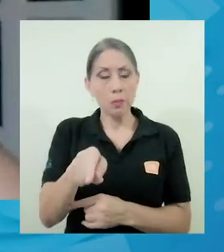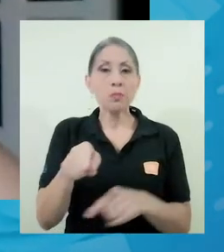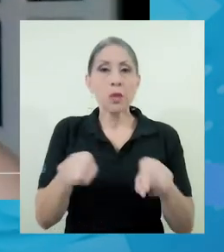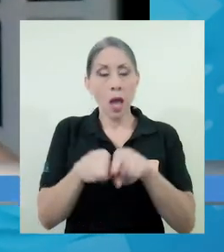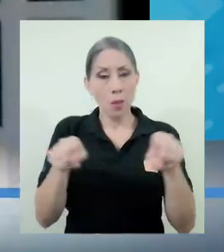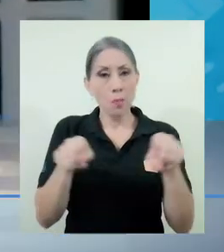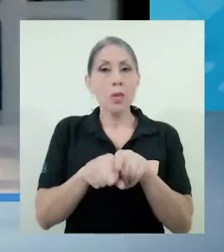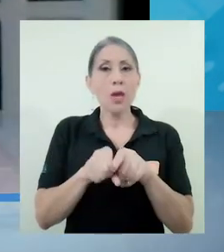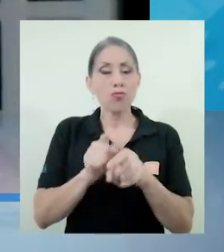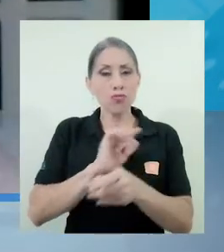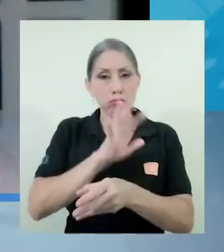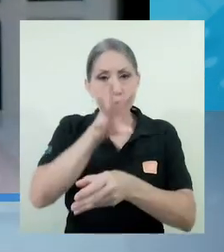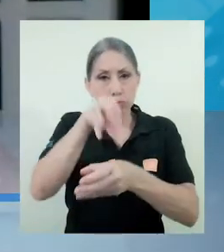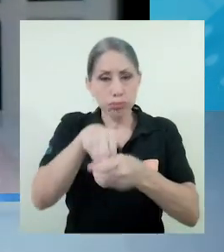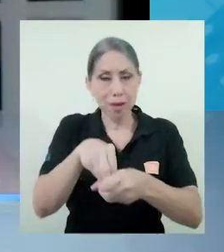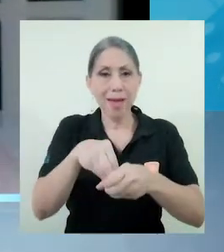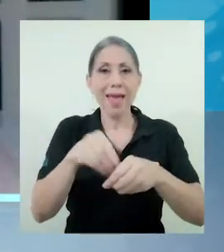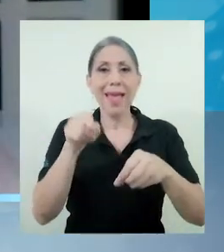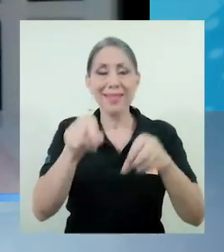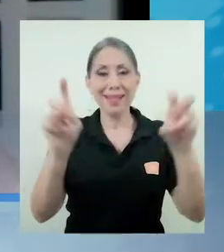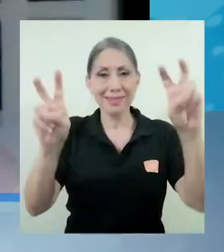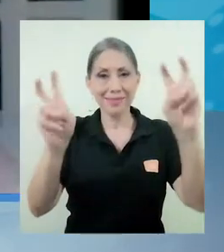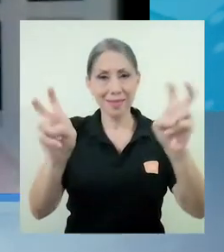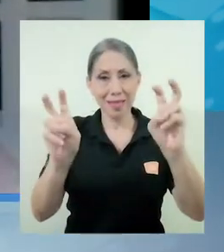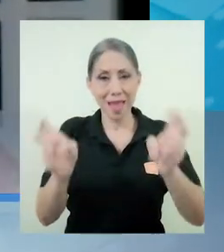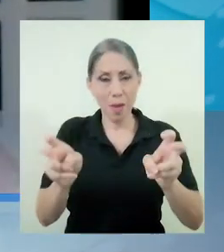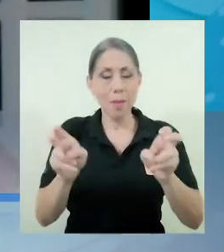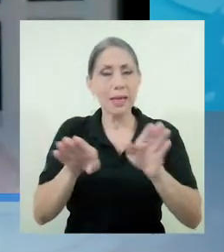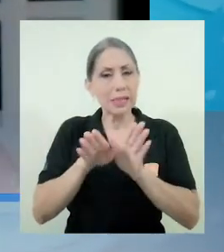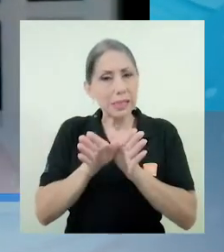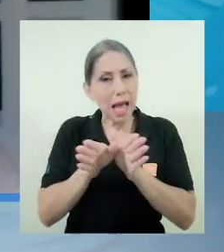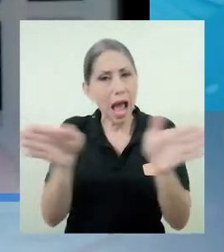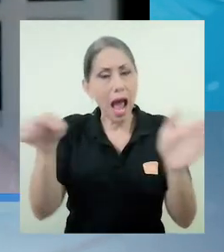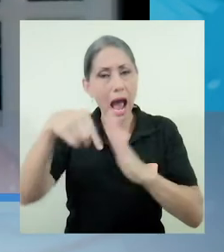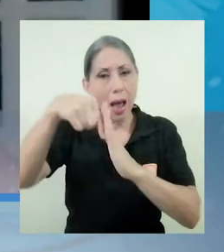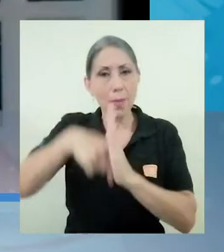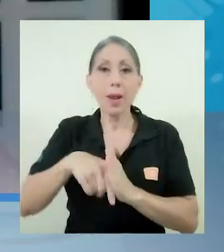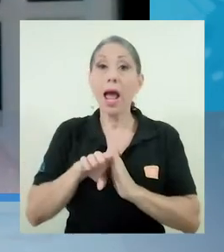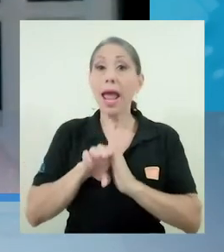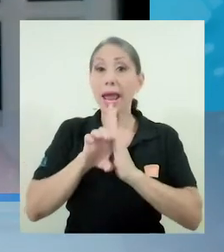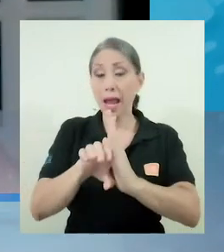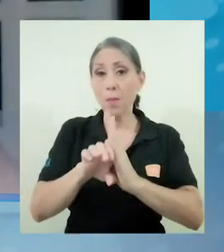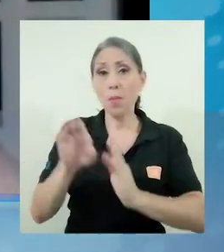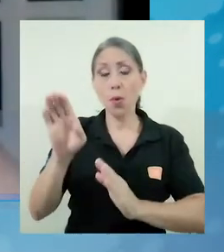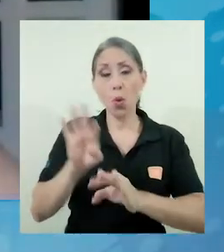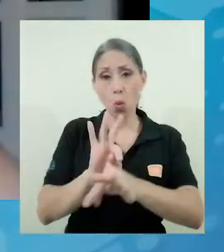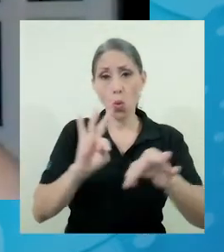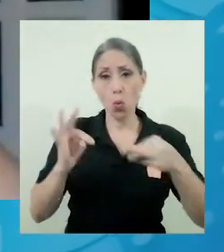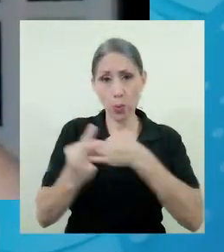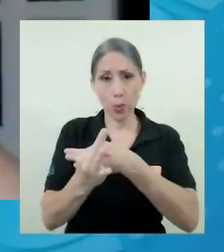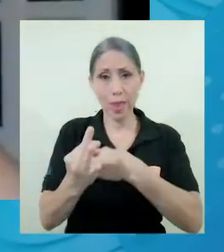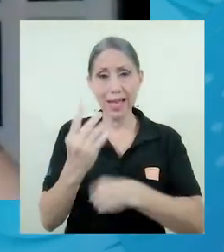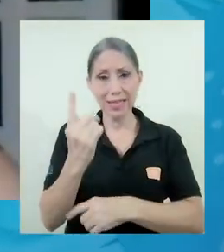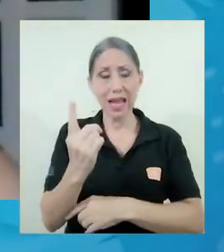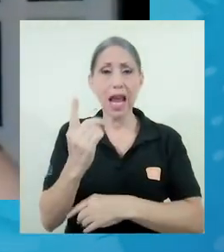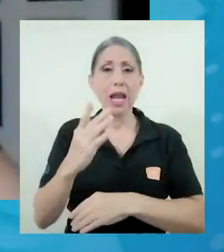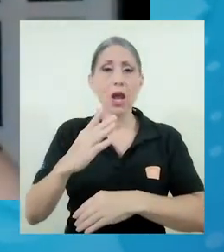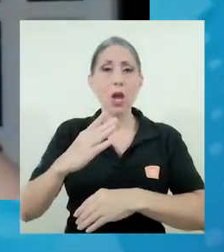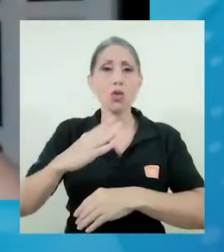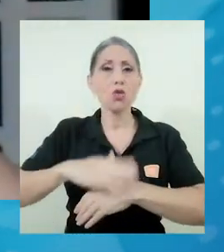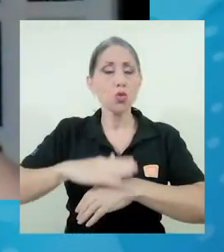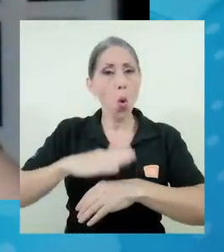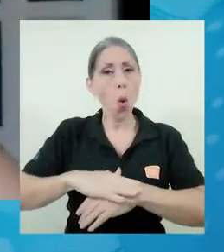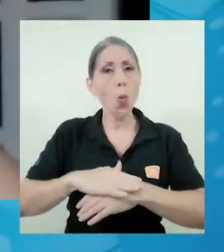vamos a abarcar también estas temáticas de una forma amplia. Por ejemplo, vamos a tener un taller de